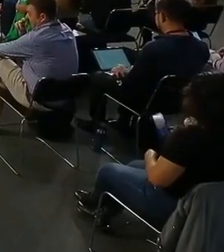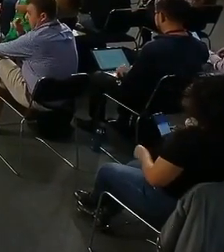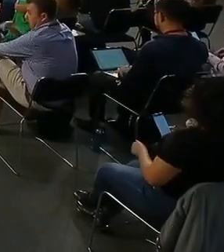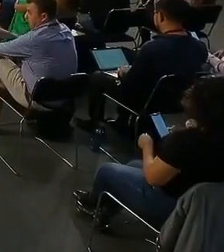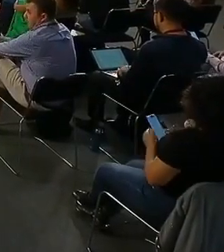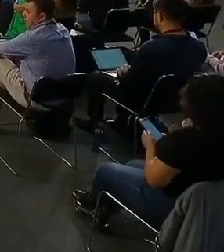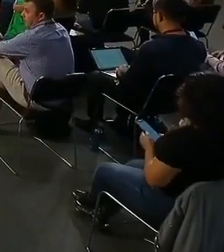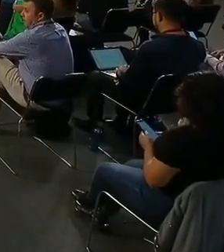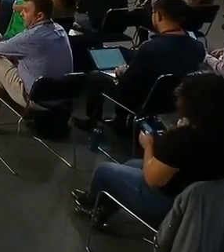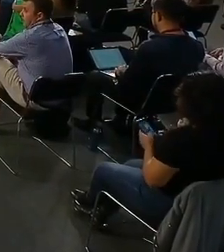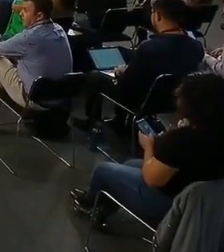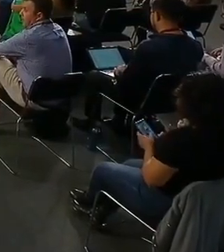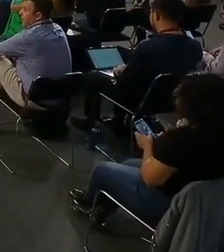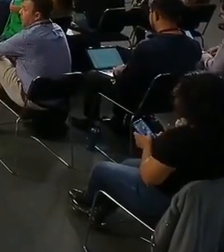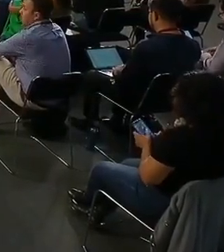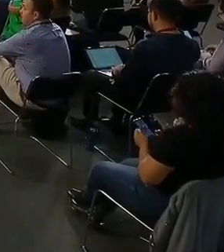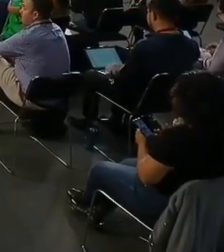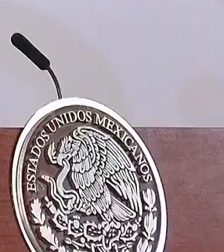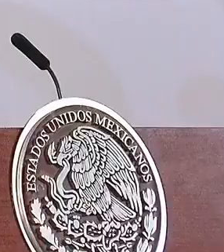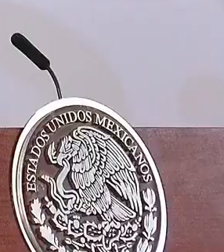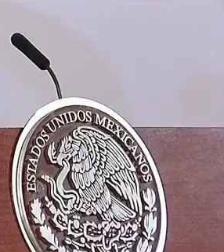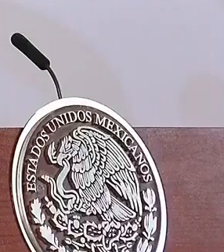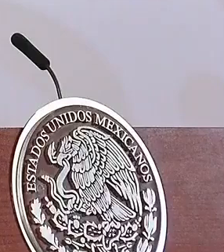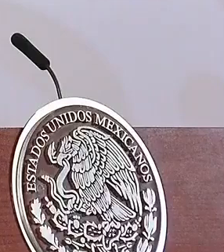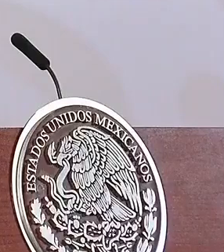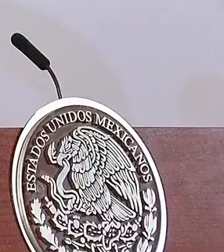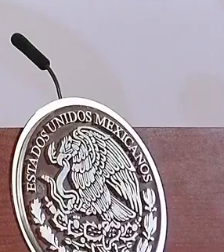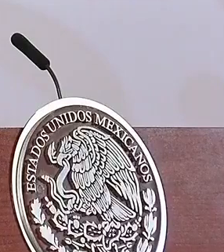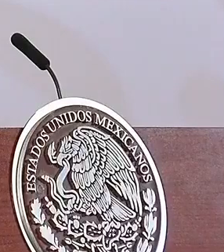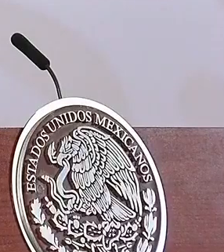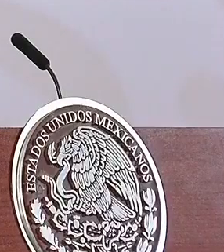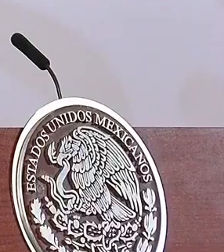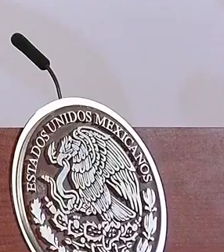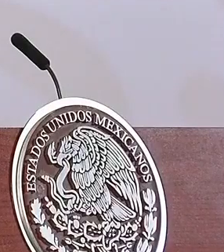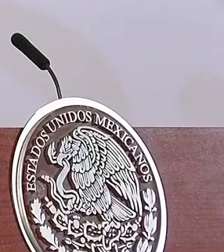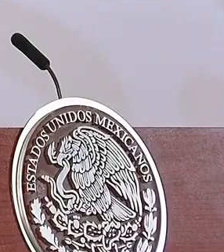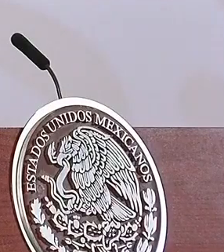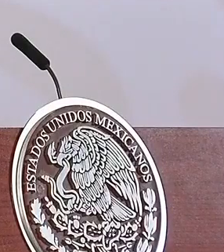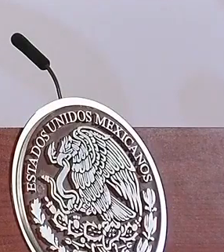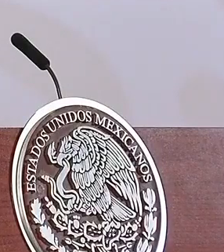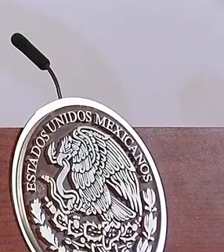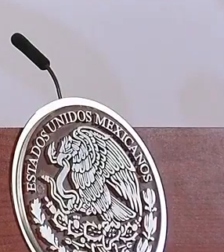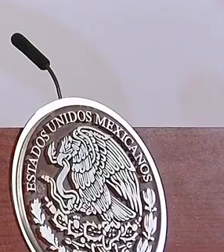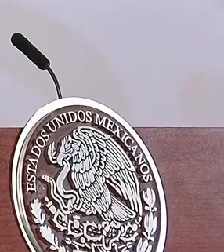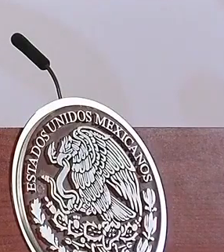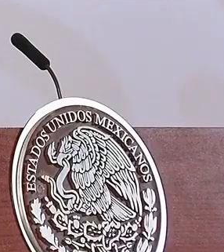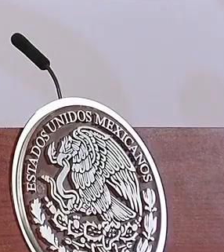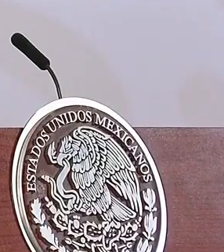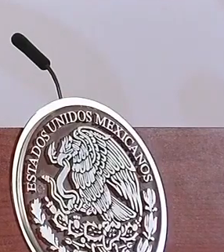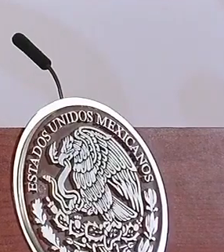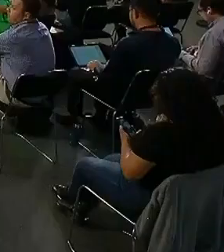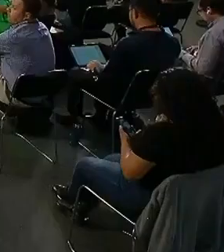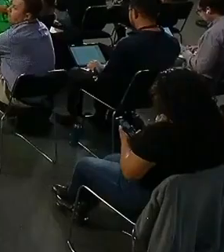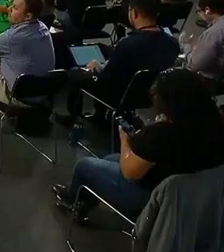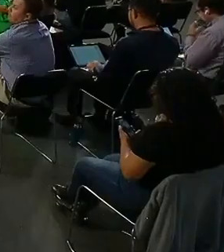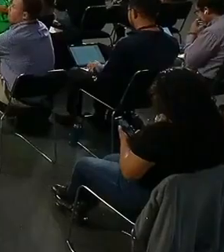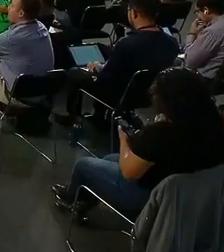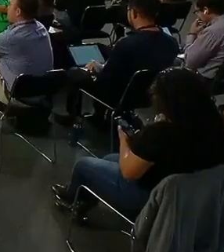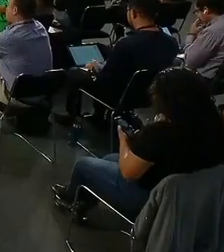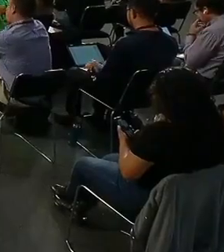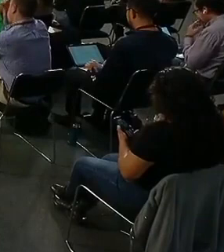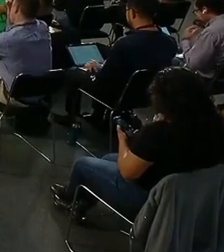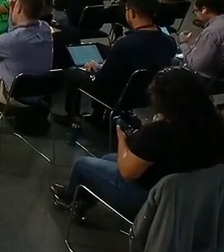calado, tiene 24 metros de profundidad. Y pueden arribar